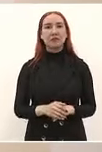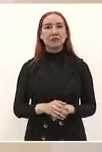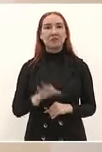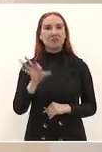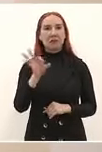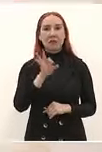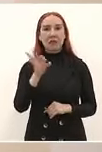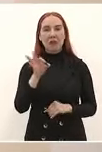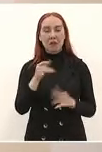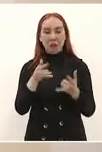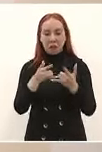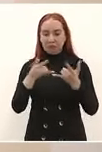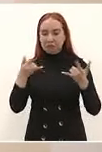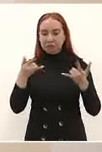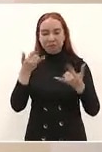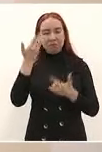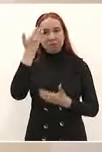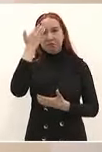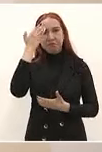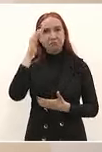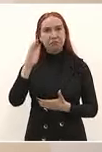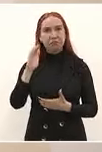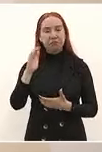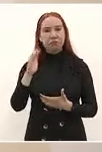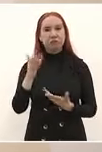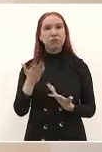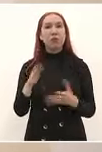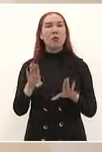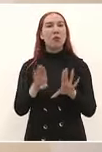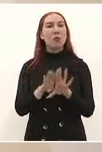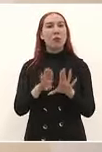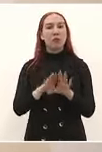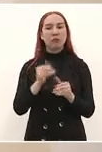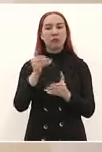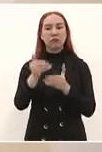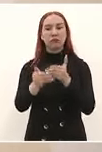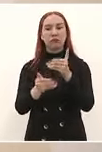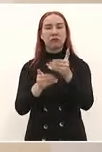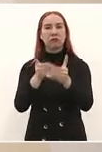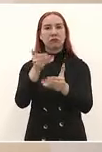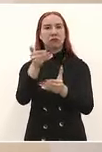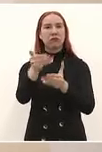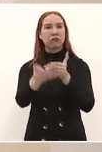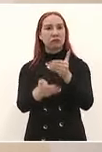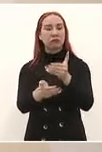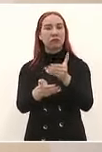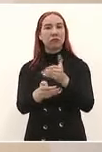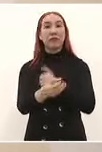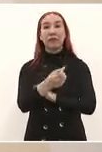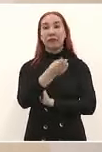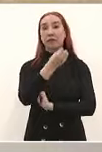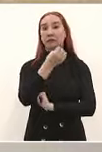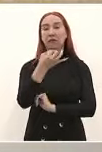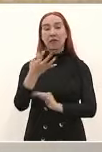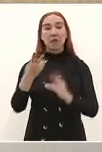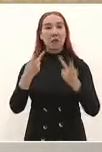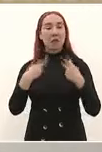hay quienes como no conocen la historia